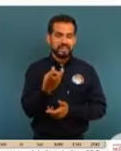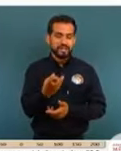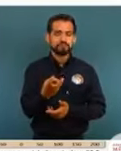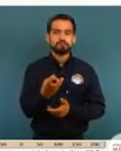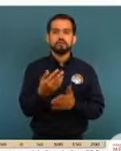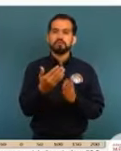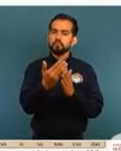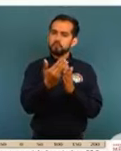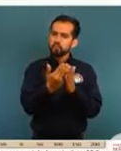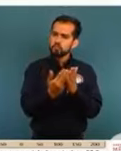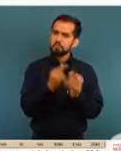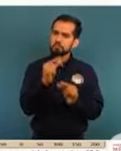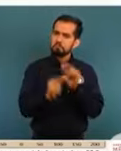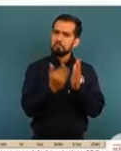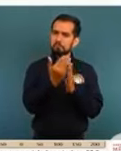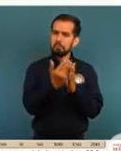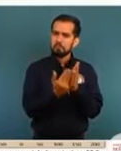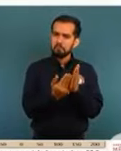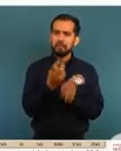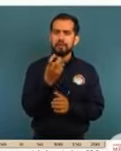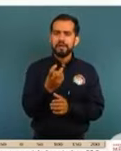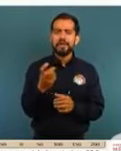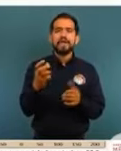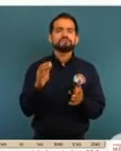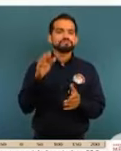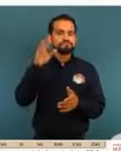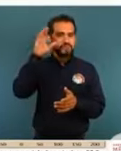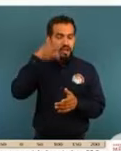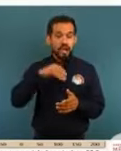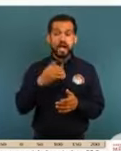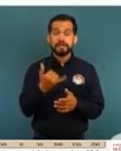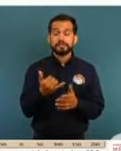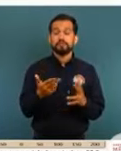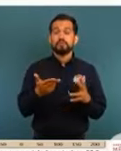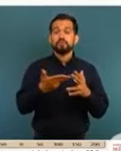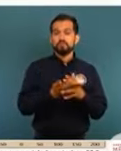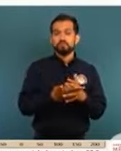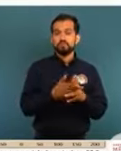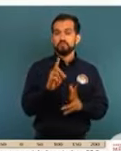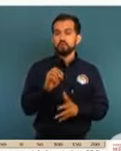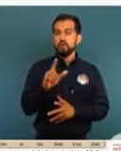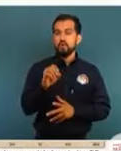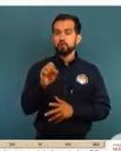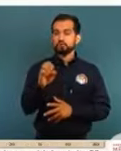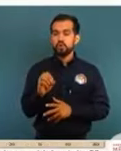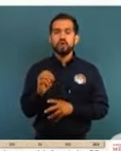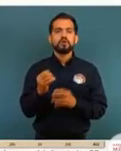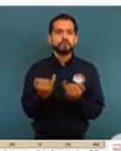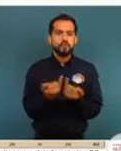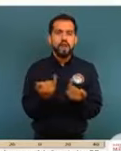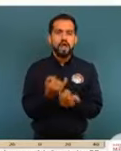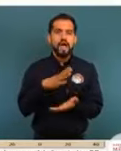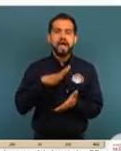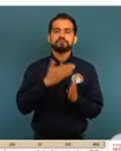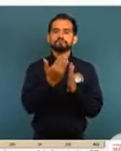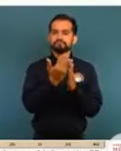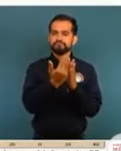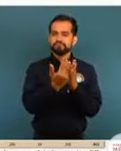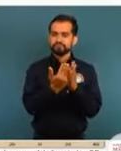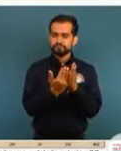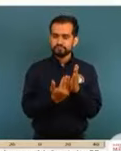la reducción que han logrado hacer en este tipo de delitos. Homicidios dolosos también con una